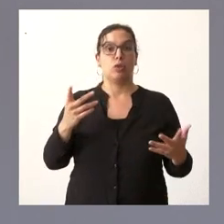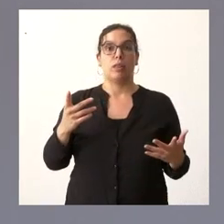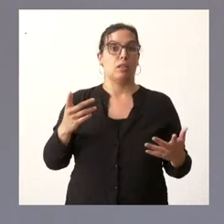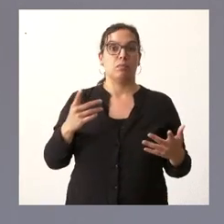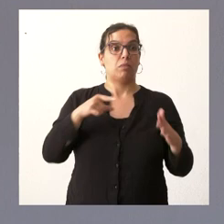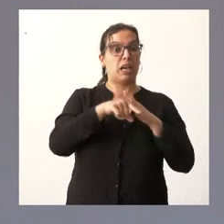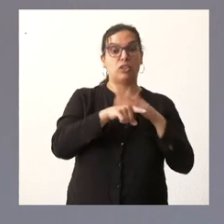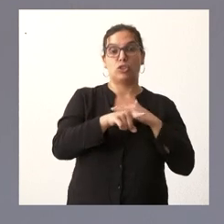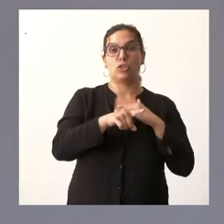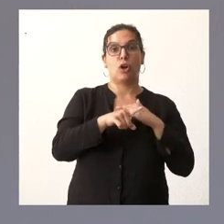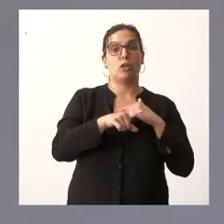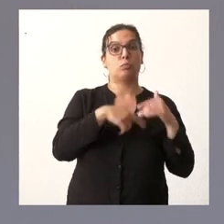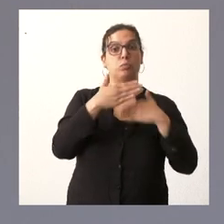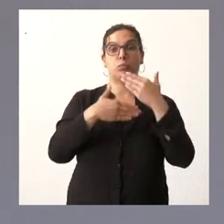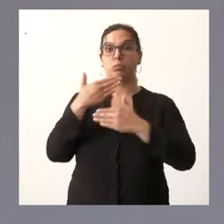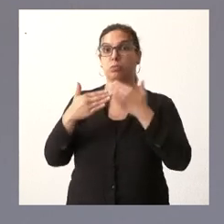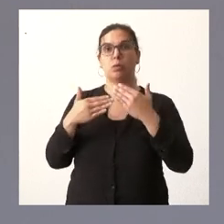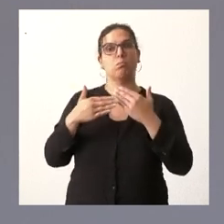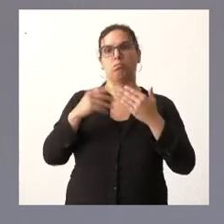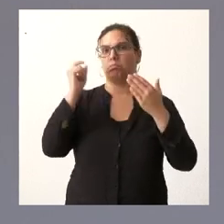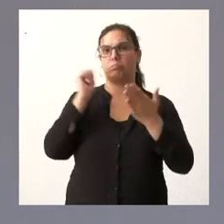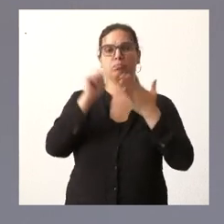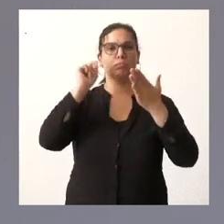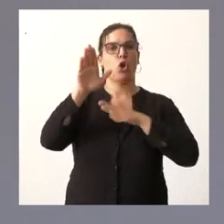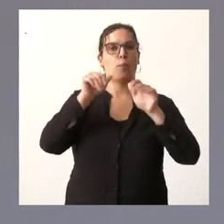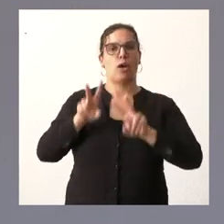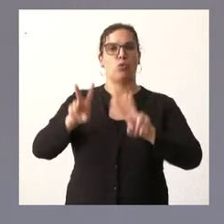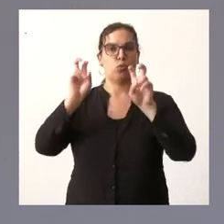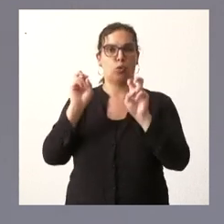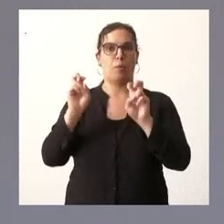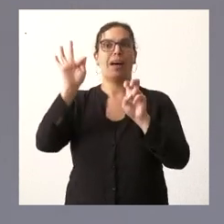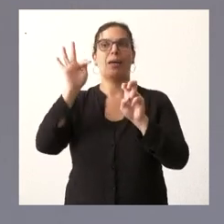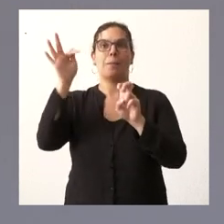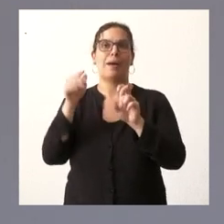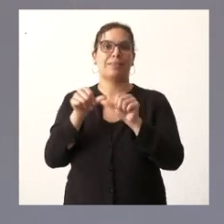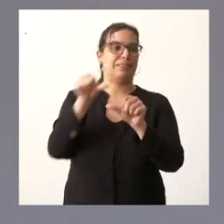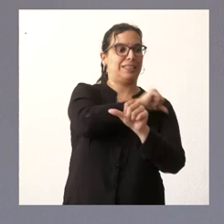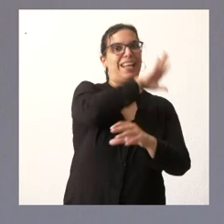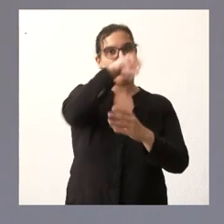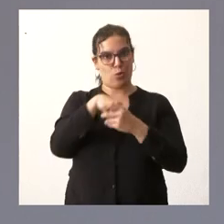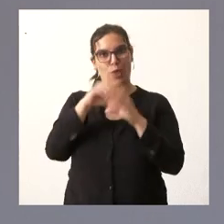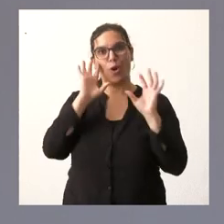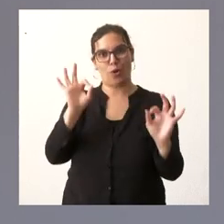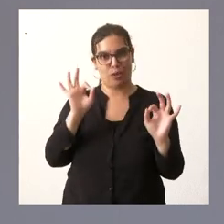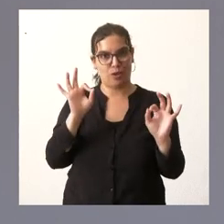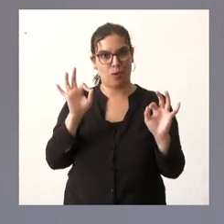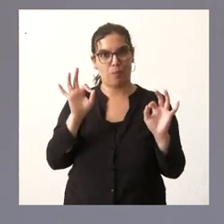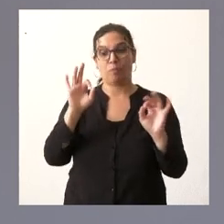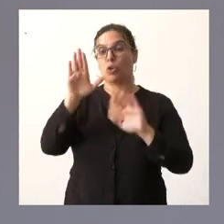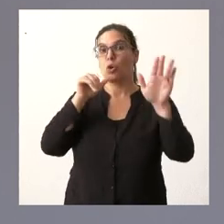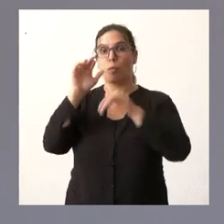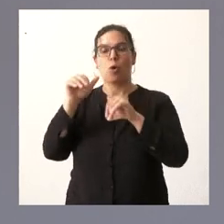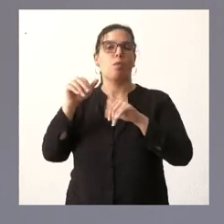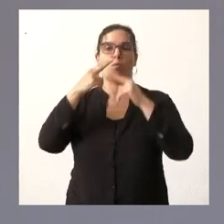los trámites de la precedente convocaríamos la nueva y naturalmente sería con efectos retroactivos y en el momento en que se convoque pues se hará